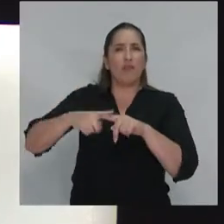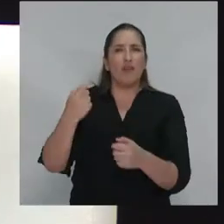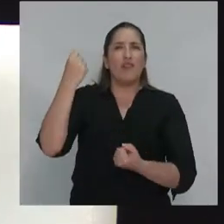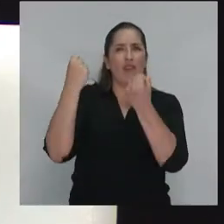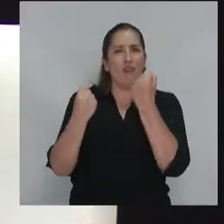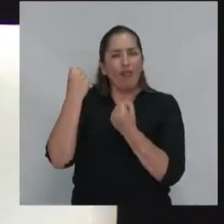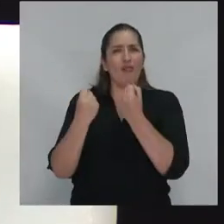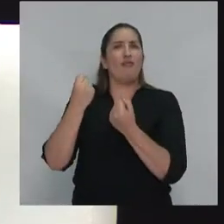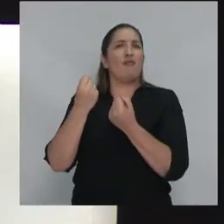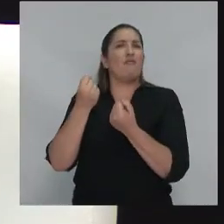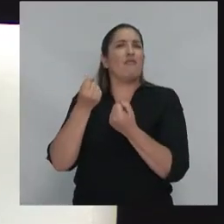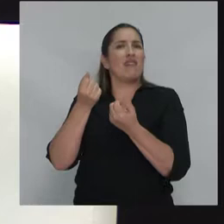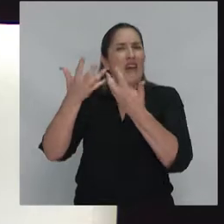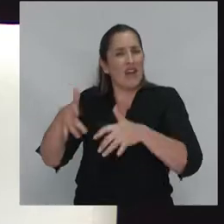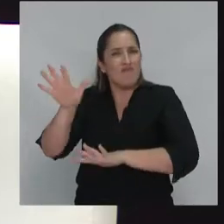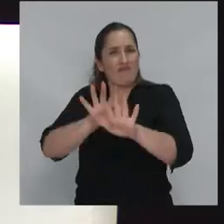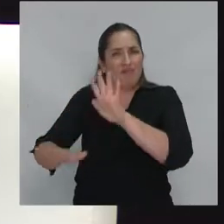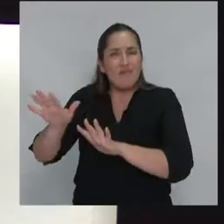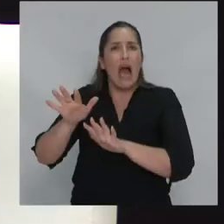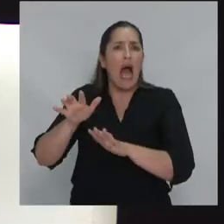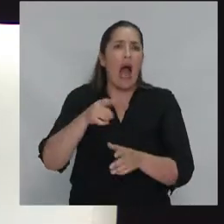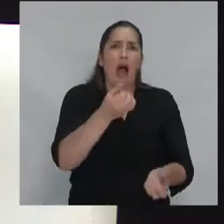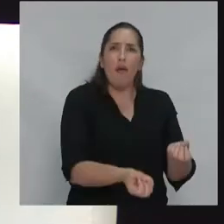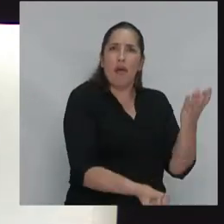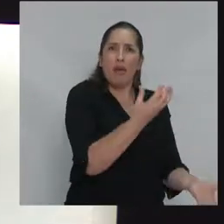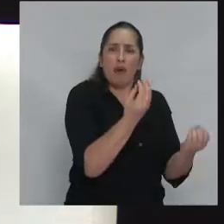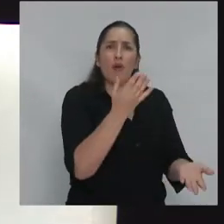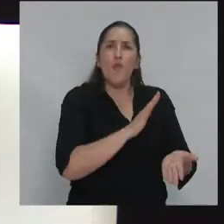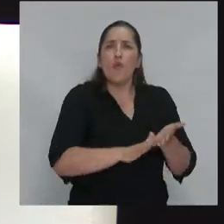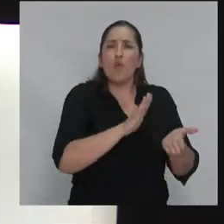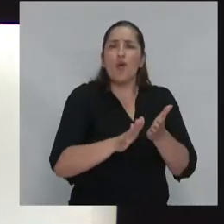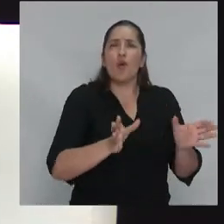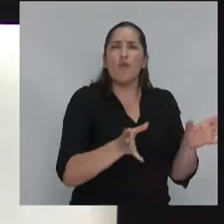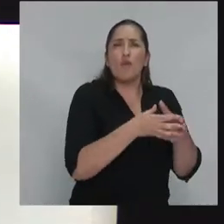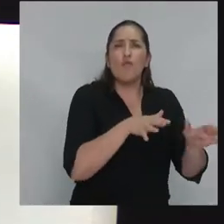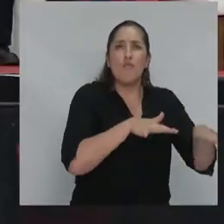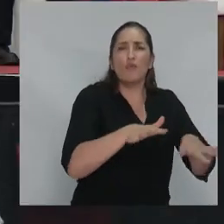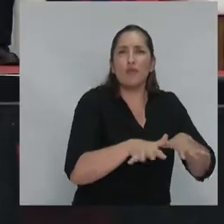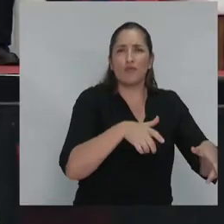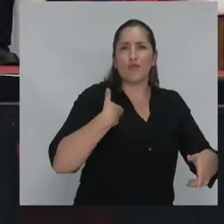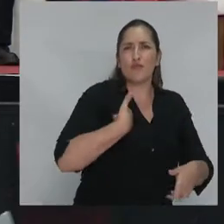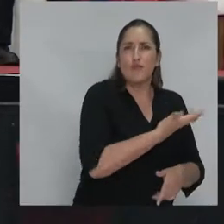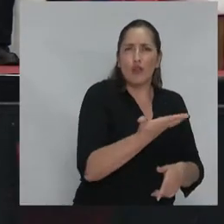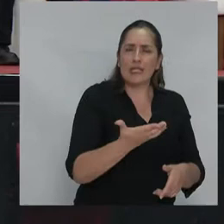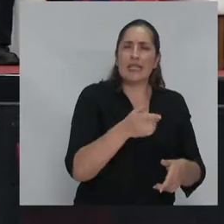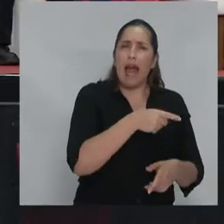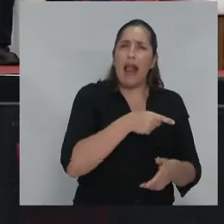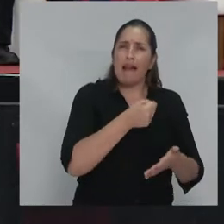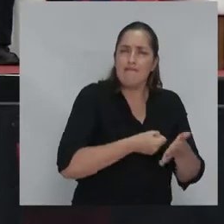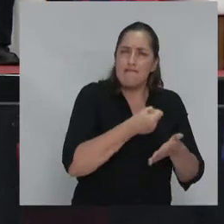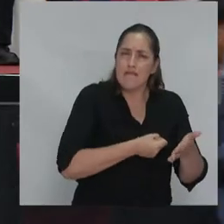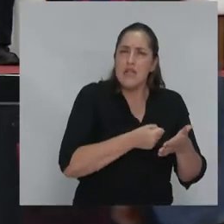todo el mundo también se están construyendo movimientos políticos, movimientos sociales que resisten y que